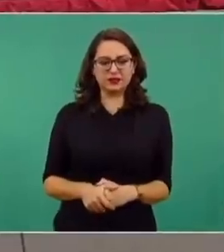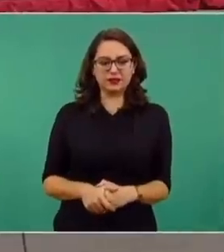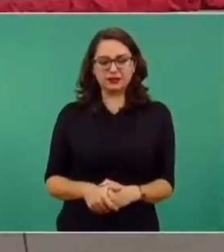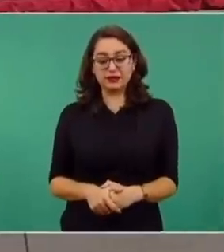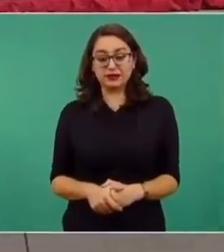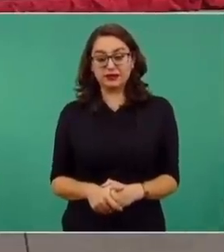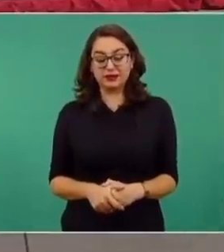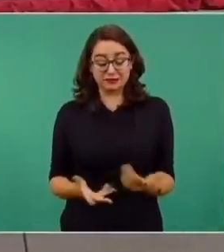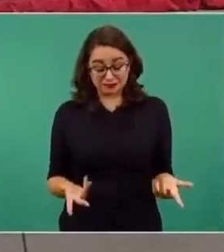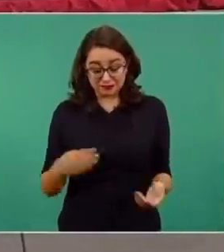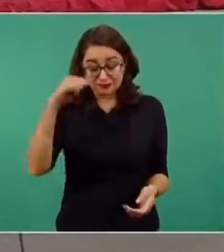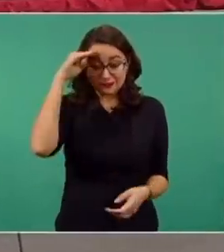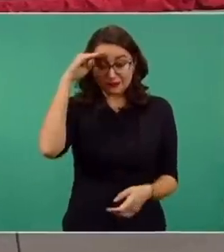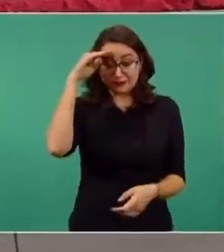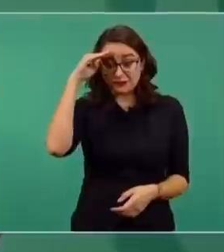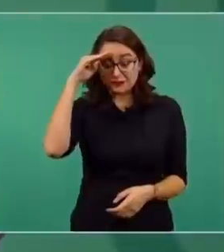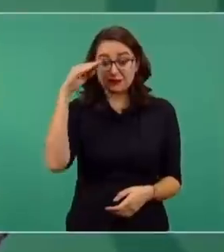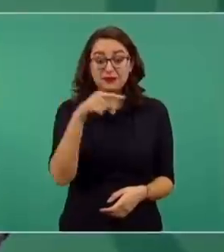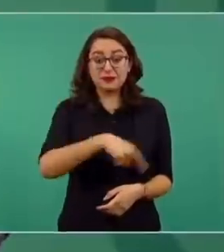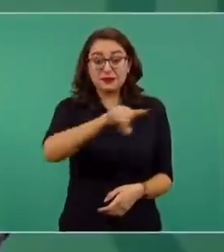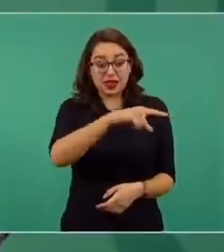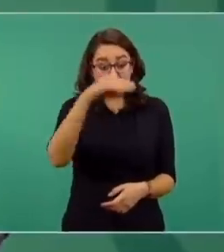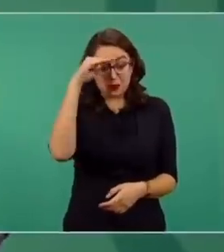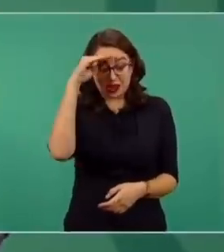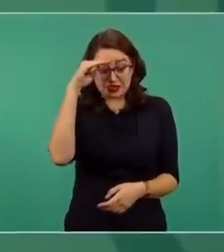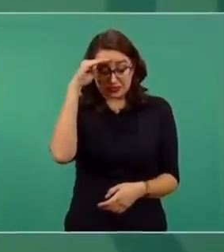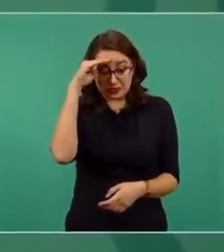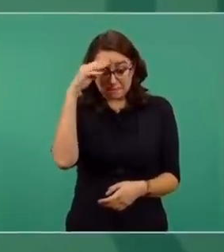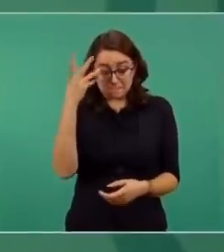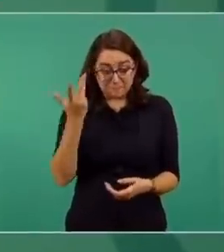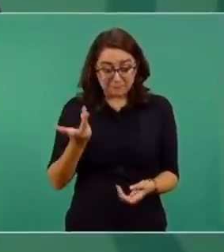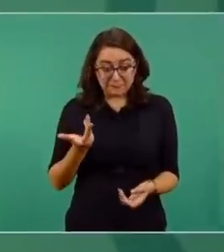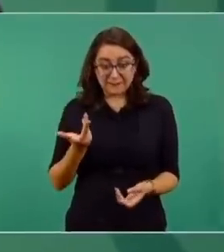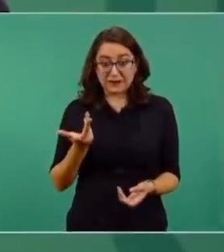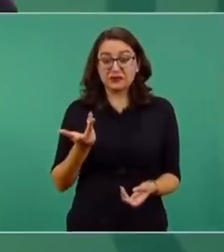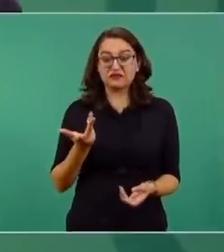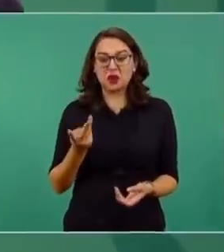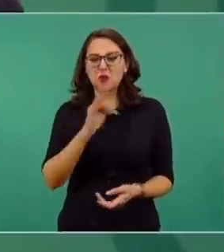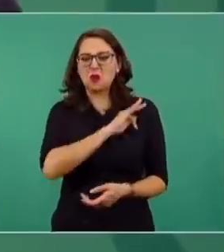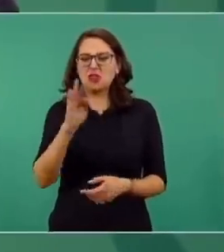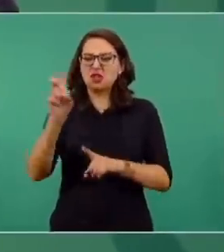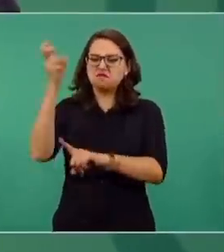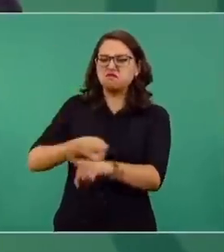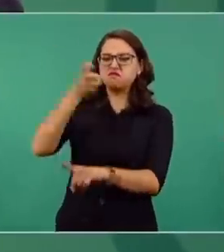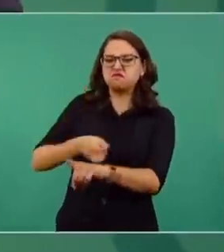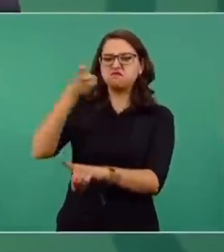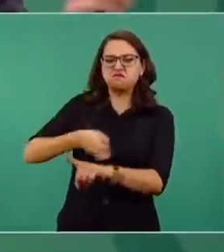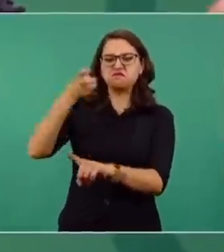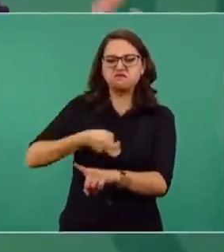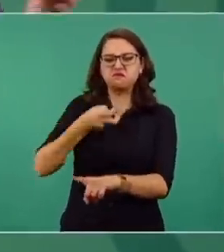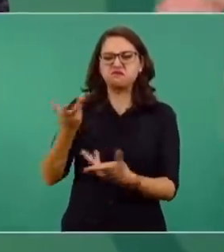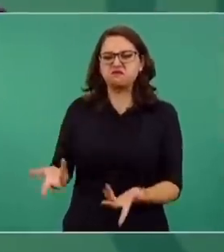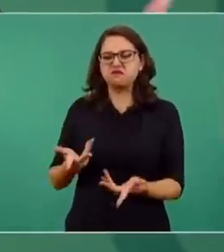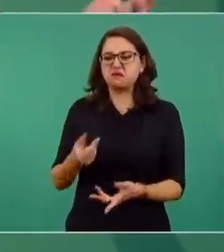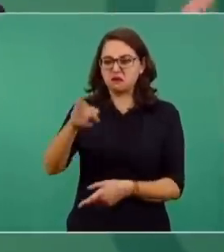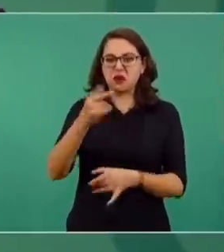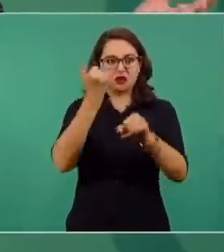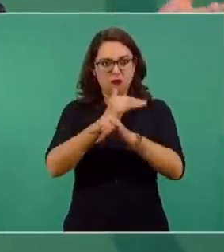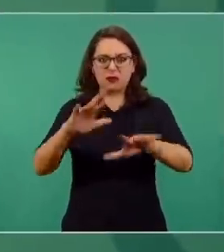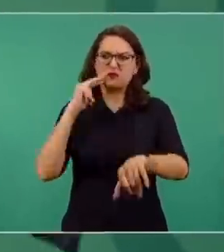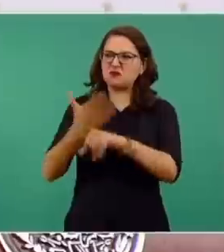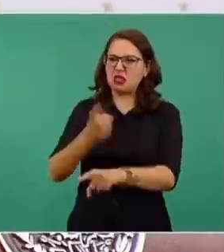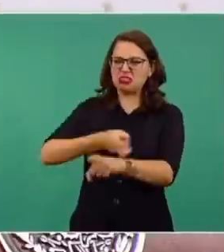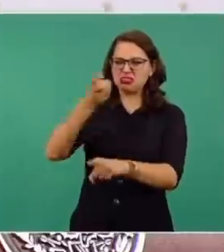iban a poder ningunear al encargado de informar.